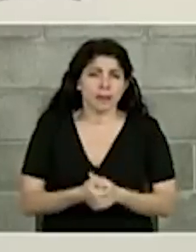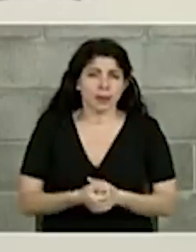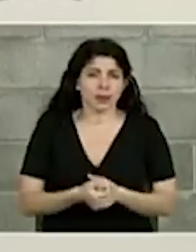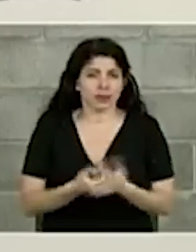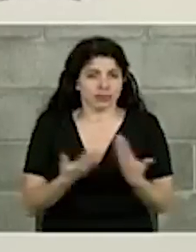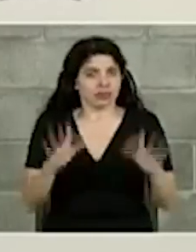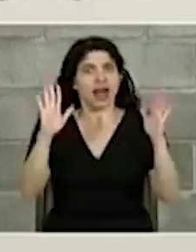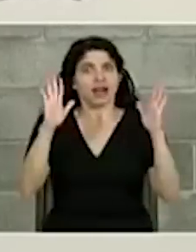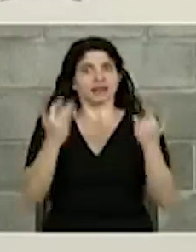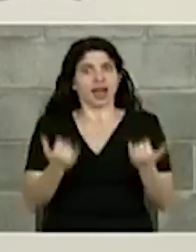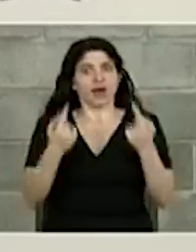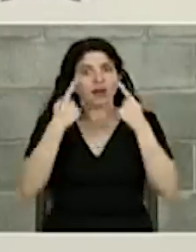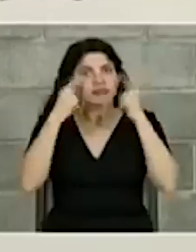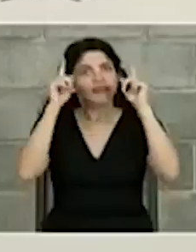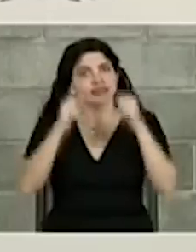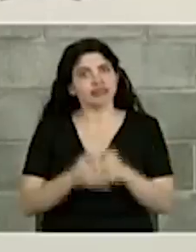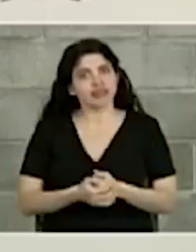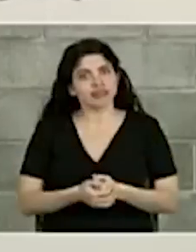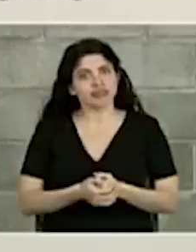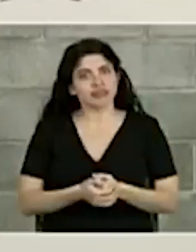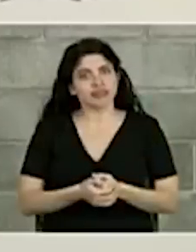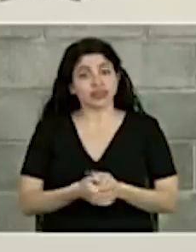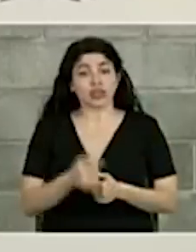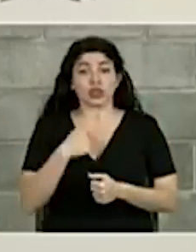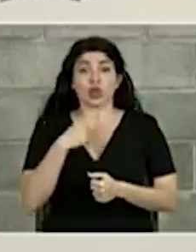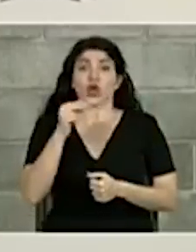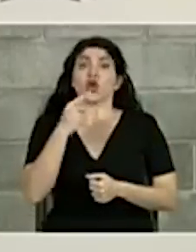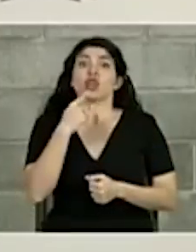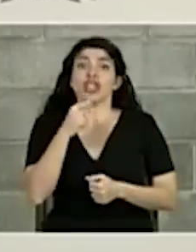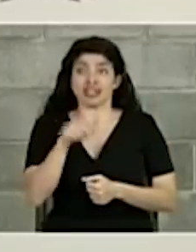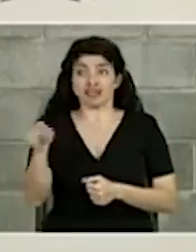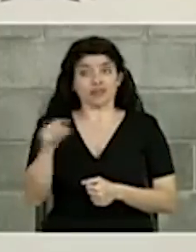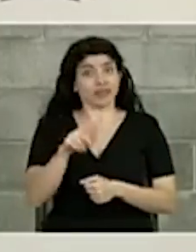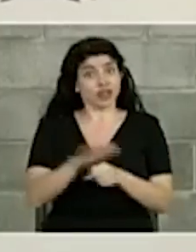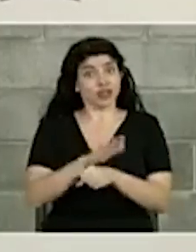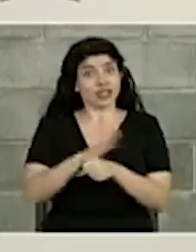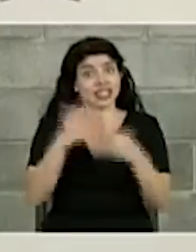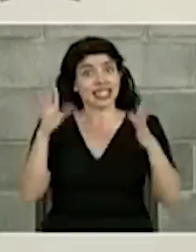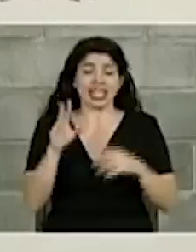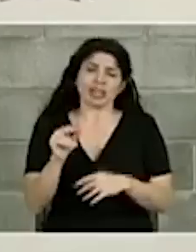Y ya es hoy una realidad. Y no estoy diciendo que sea suficiente.